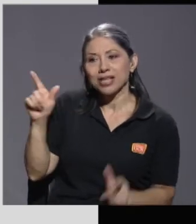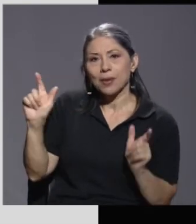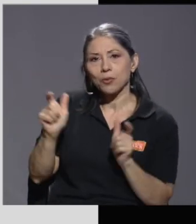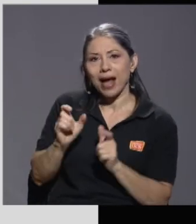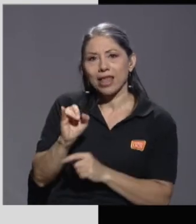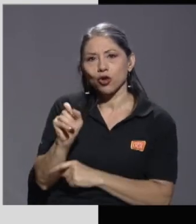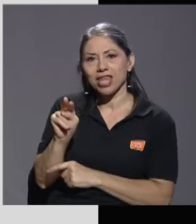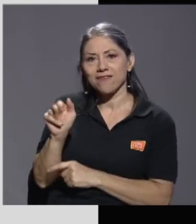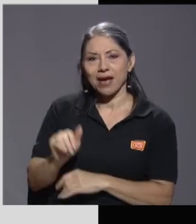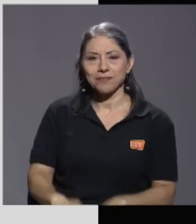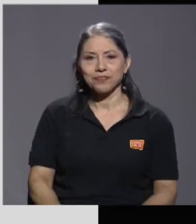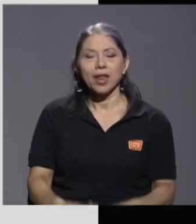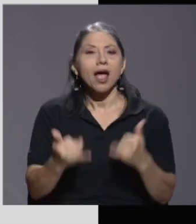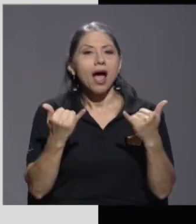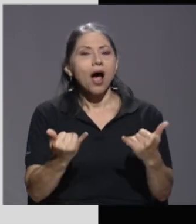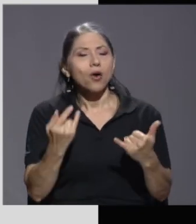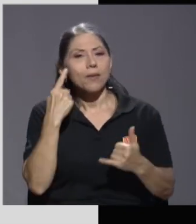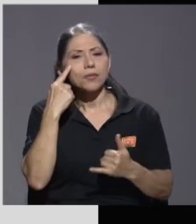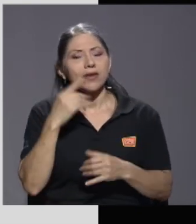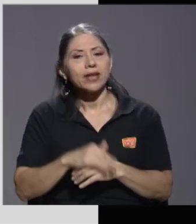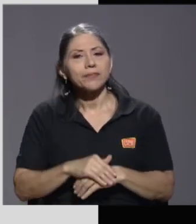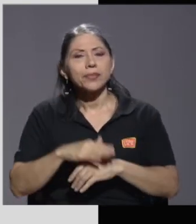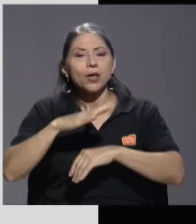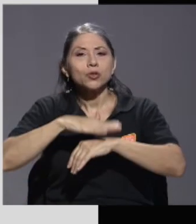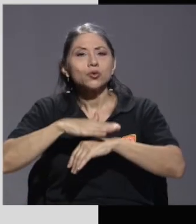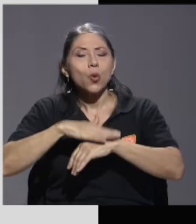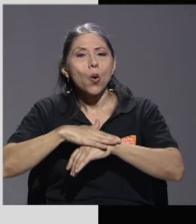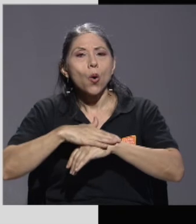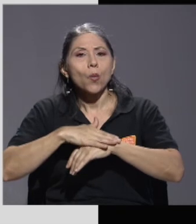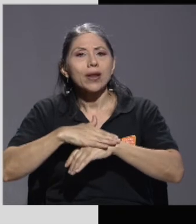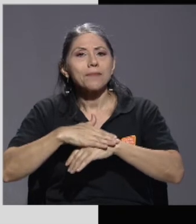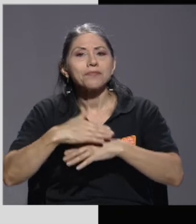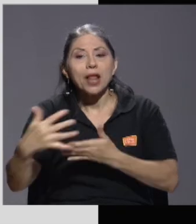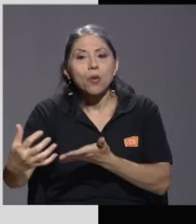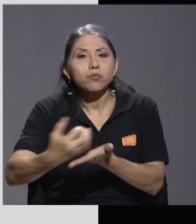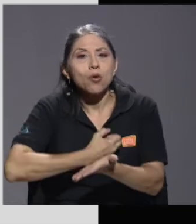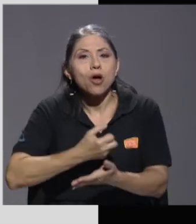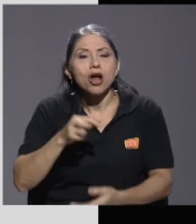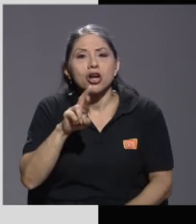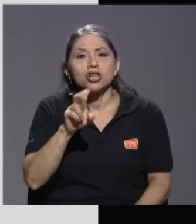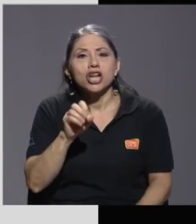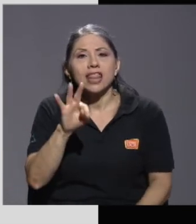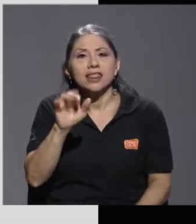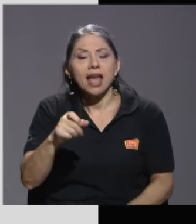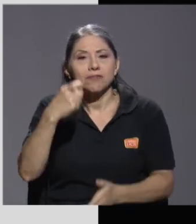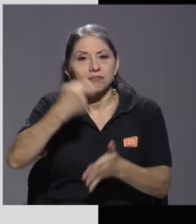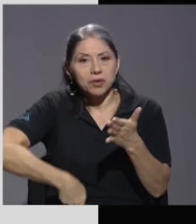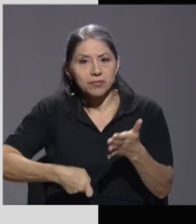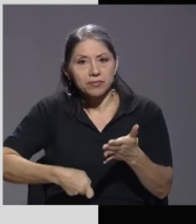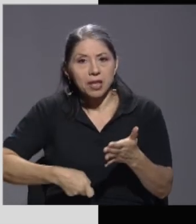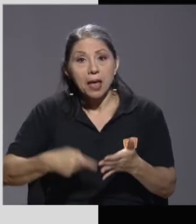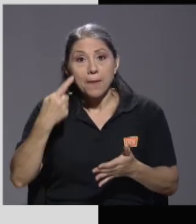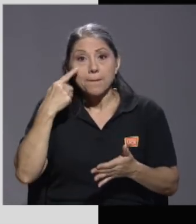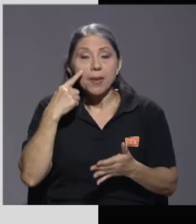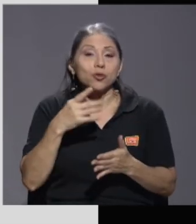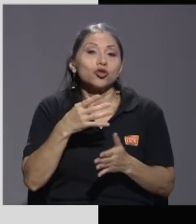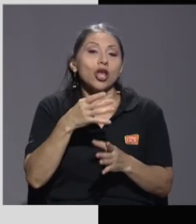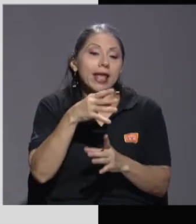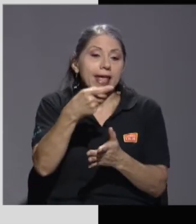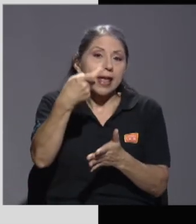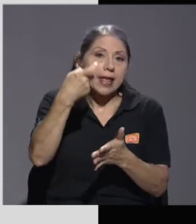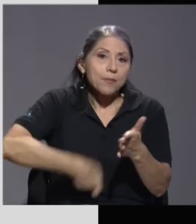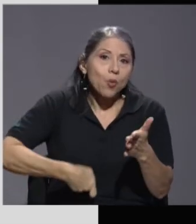Ok, vamos a ver, con respecto a la parte de renta, tenemos este escenario, escenario de impuestos indirectos,